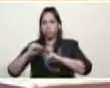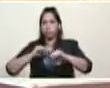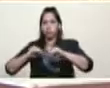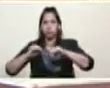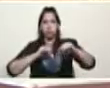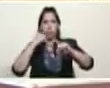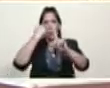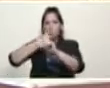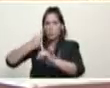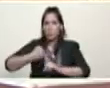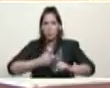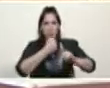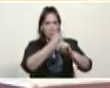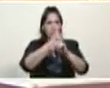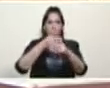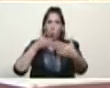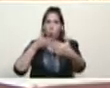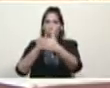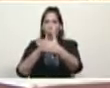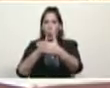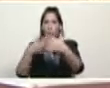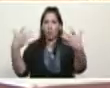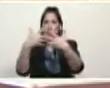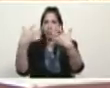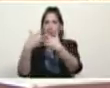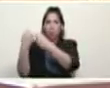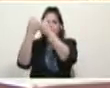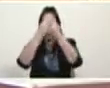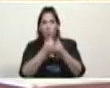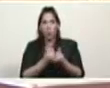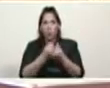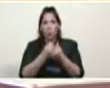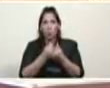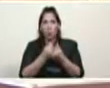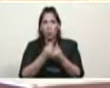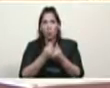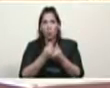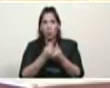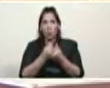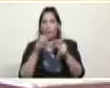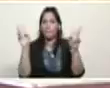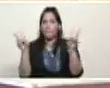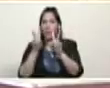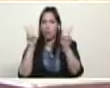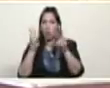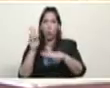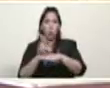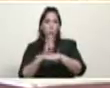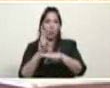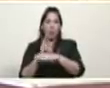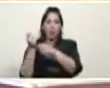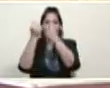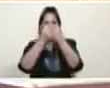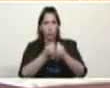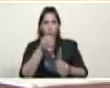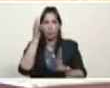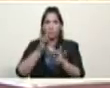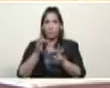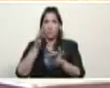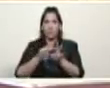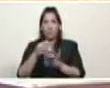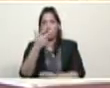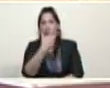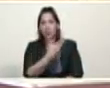esta lucha tremenda contra los factores de la guerra económica, colocar el valor de la unidad de cuenta, el petro, en